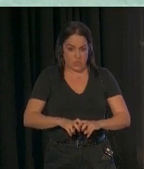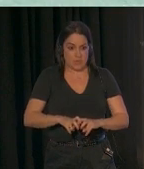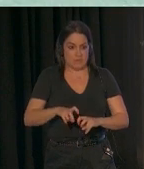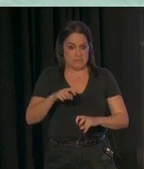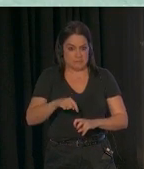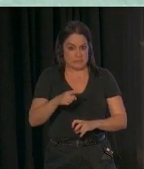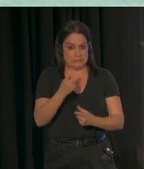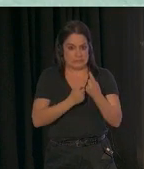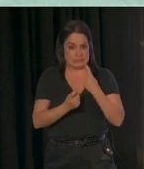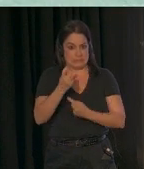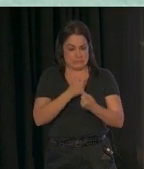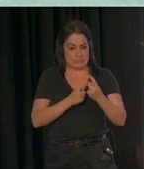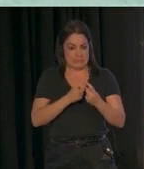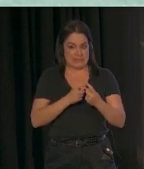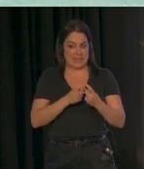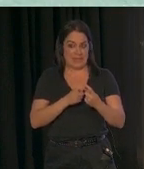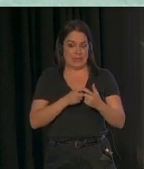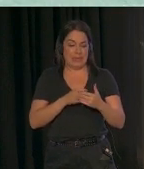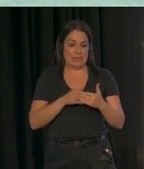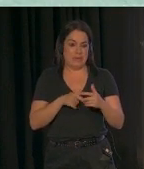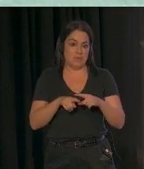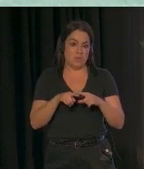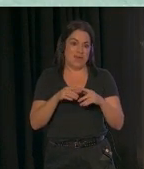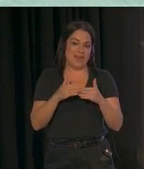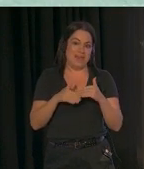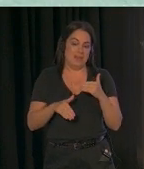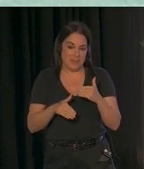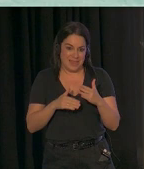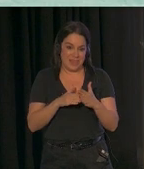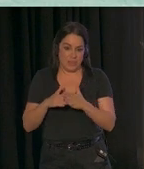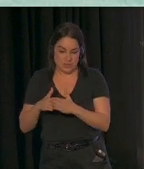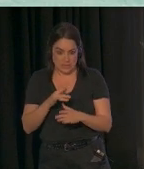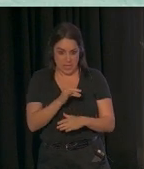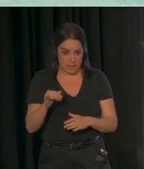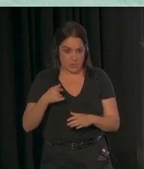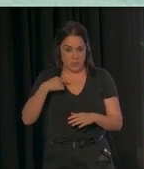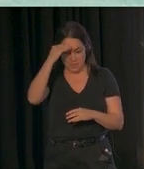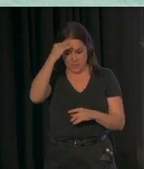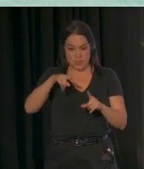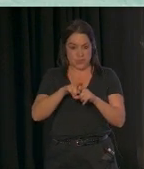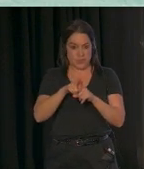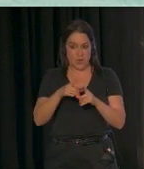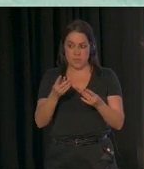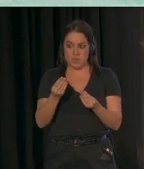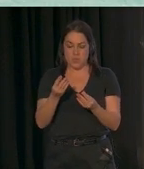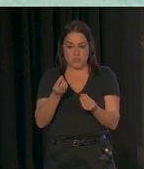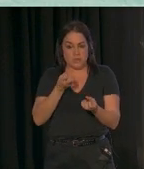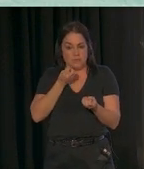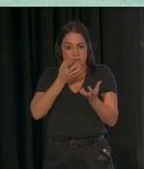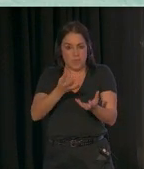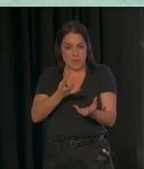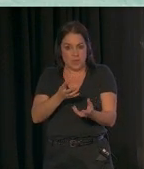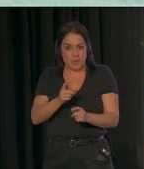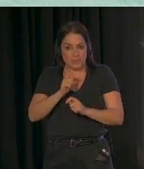conlleva ciertas limitaciones. Pero creo que hay una serie de mensajes que son muy alentadores. Pensamos que son